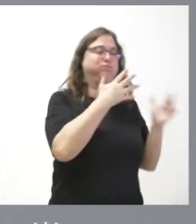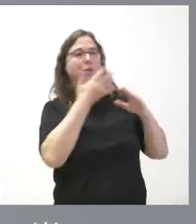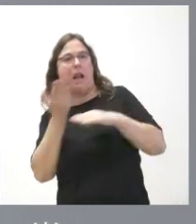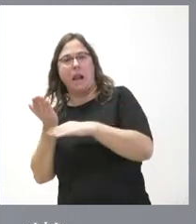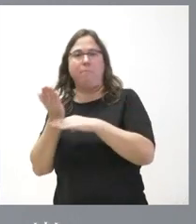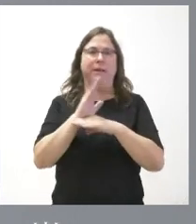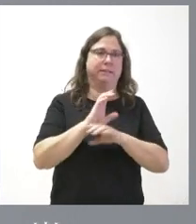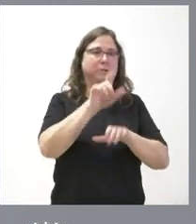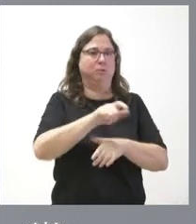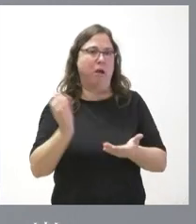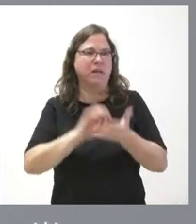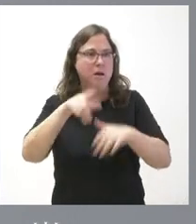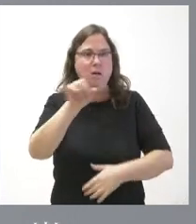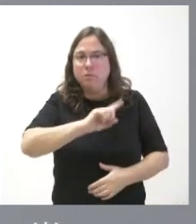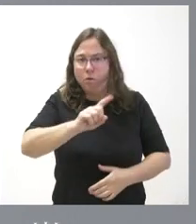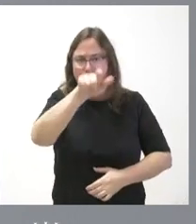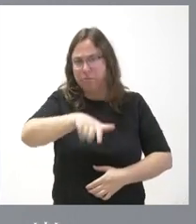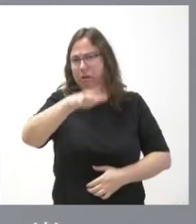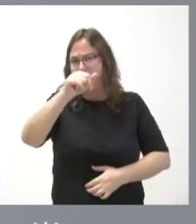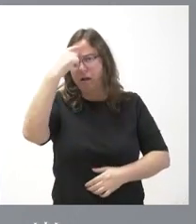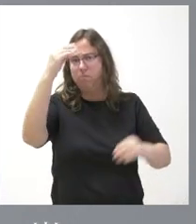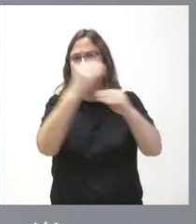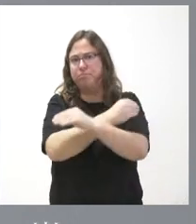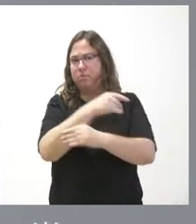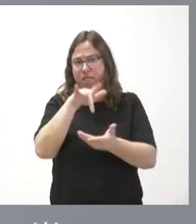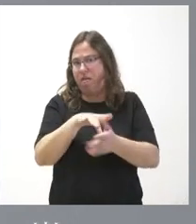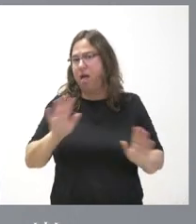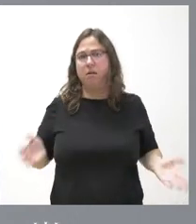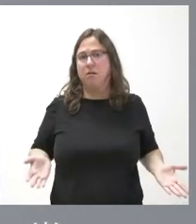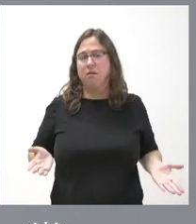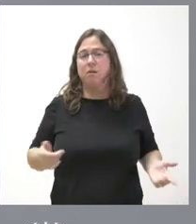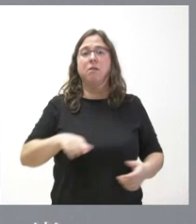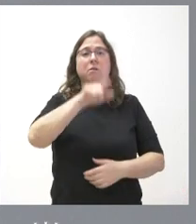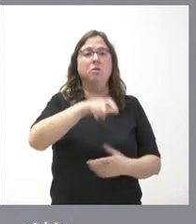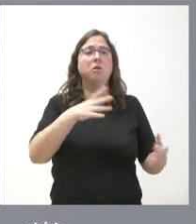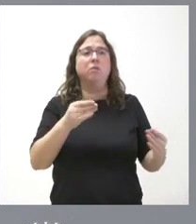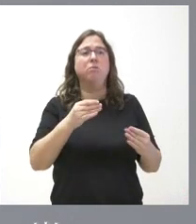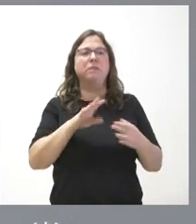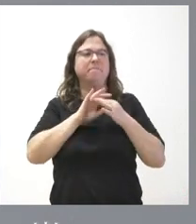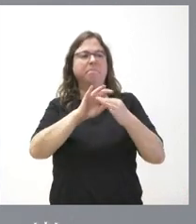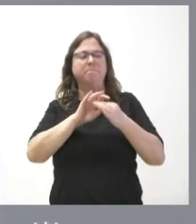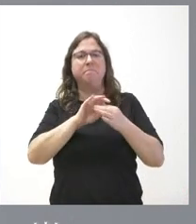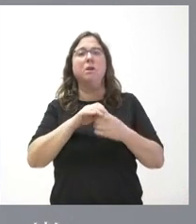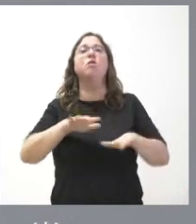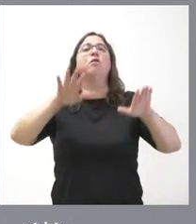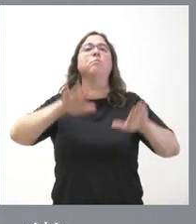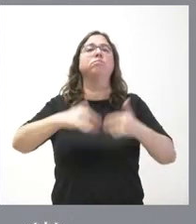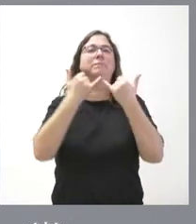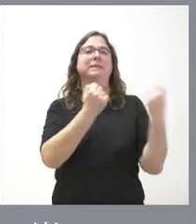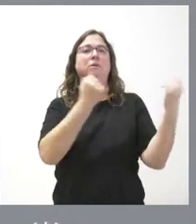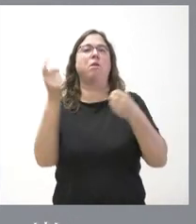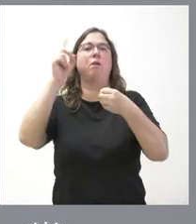los castellanos y loneses porque habrá gente que no piense como yo ese día y habrá mucha gente que no se siente identificado con tener una presencia institucional